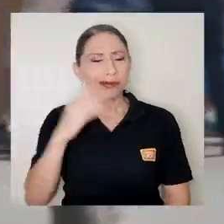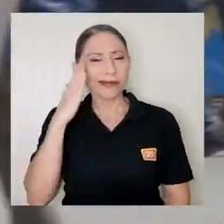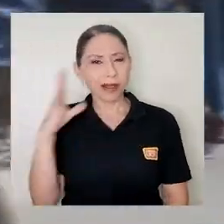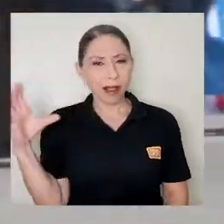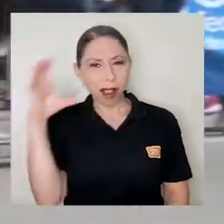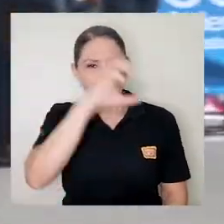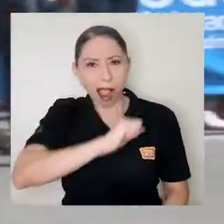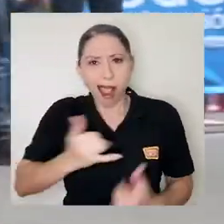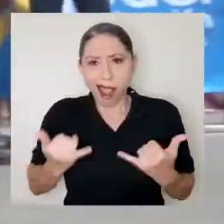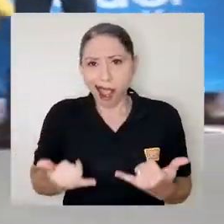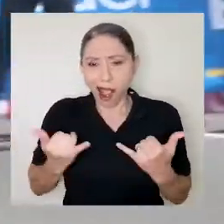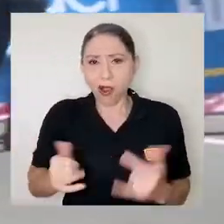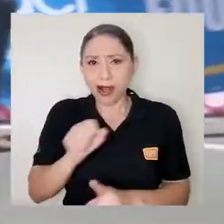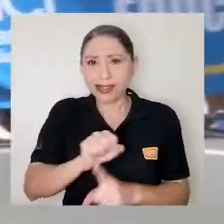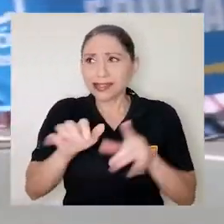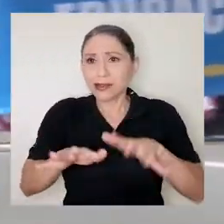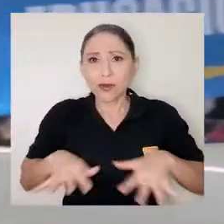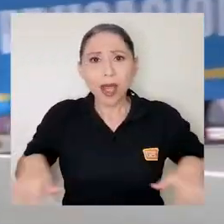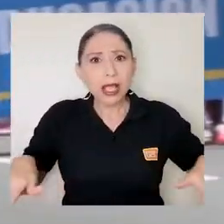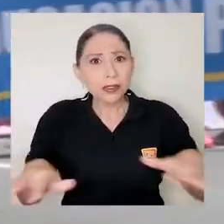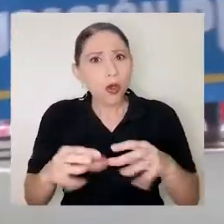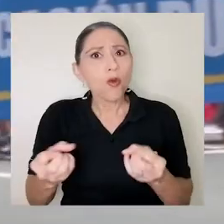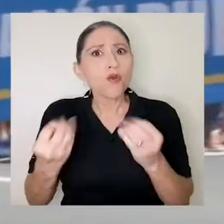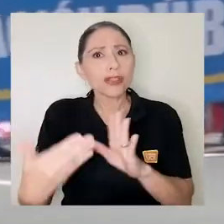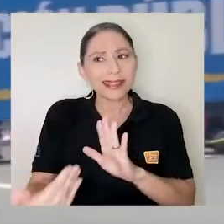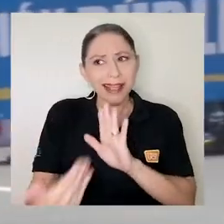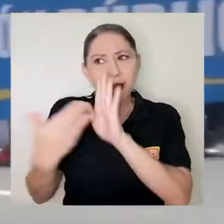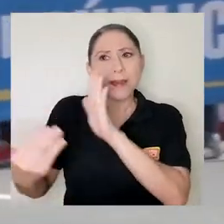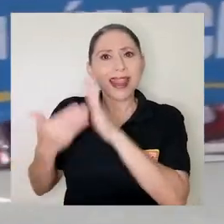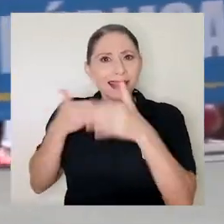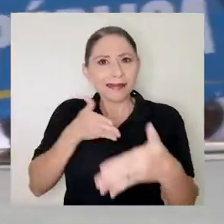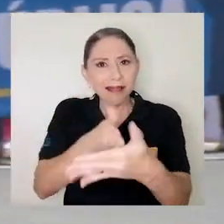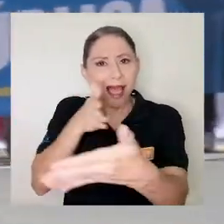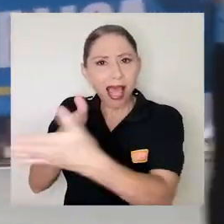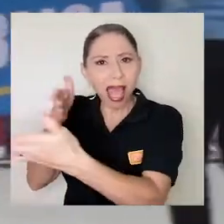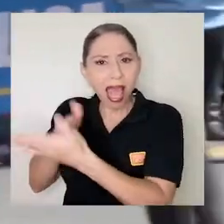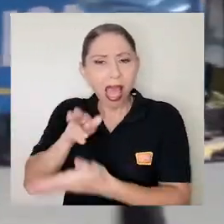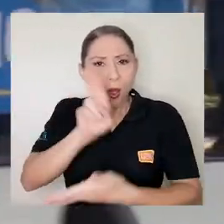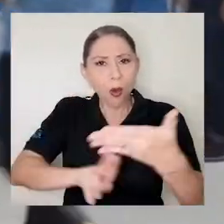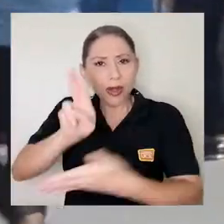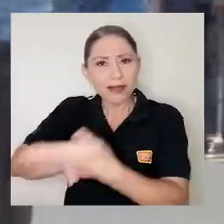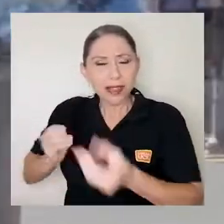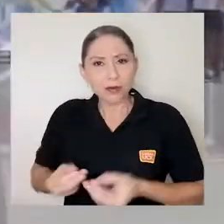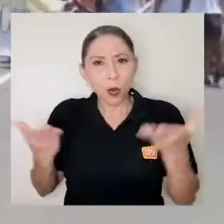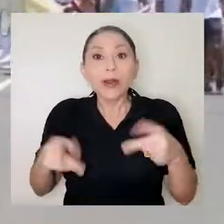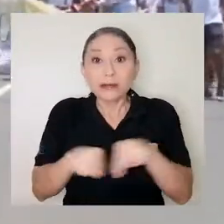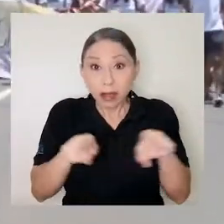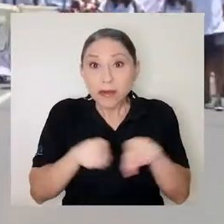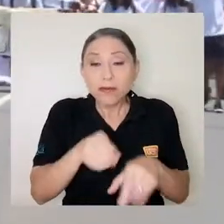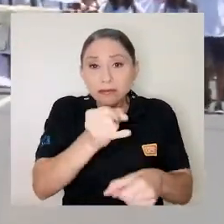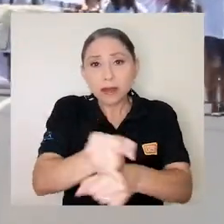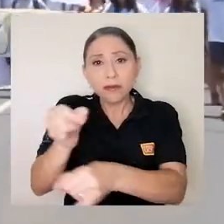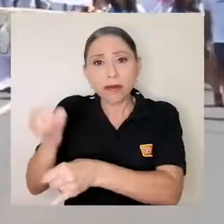estamos en un contexto de constantes amenazas y ataques a las universidades públicas, pero también a la institucionalidad pública.